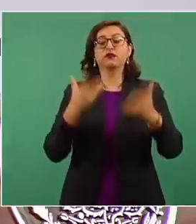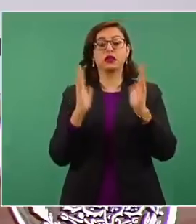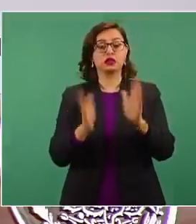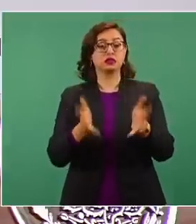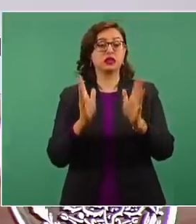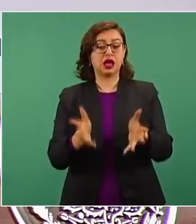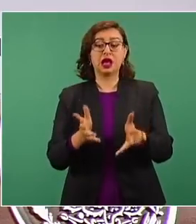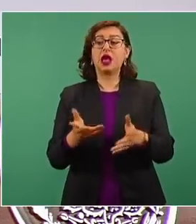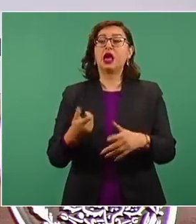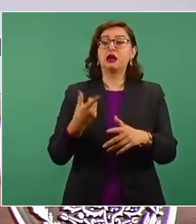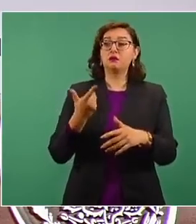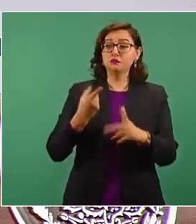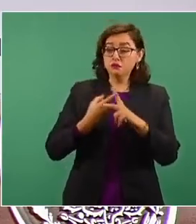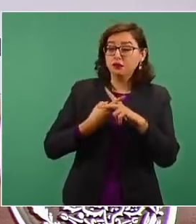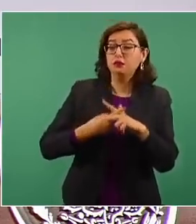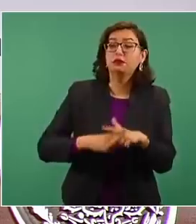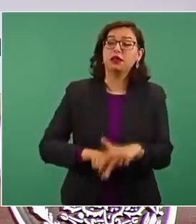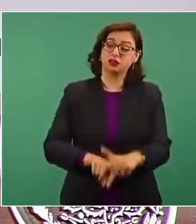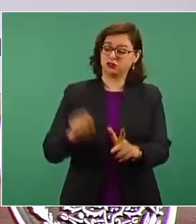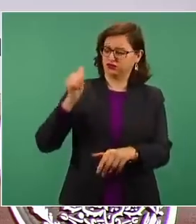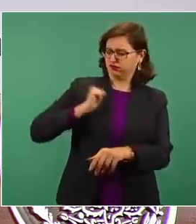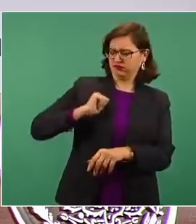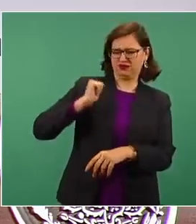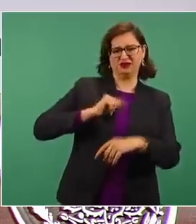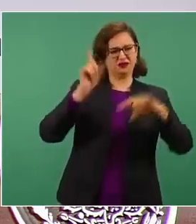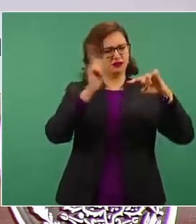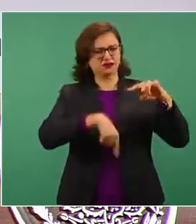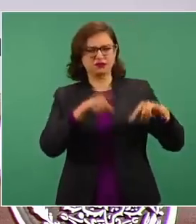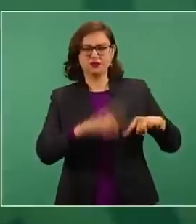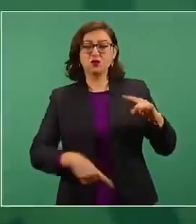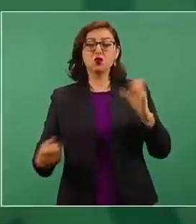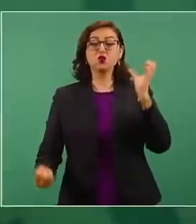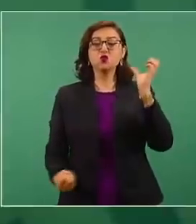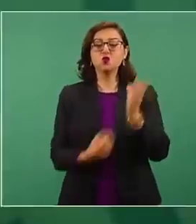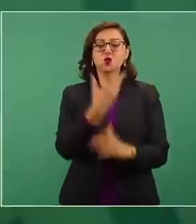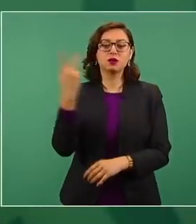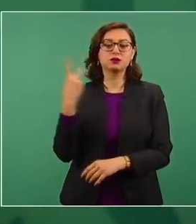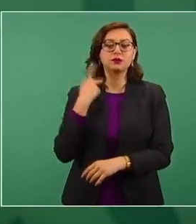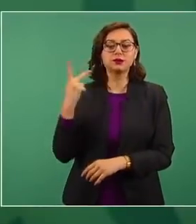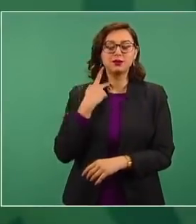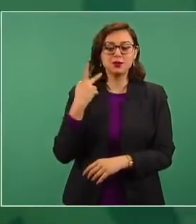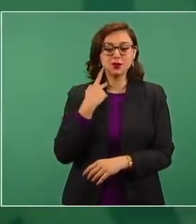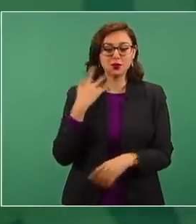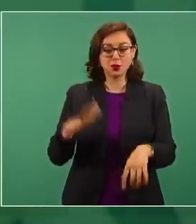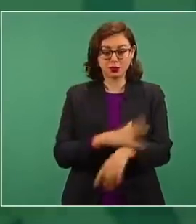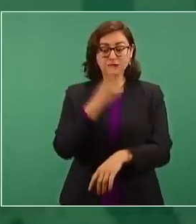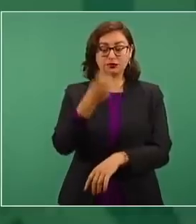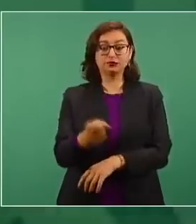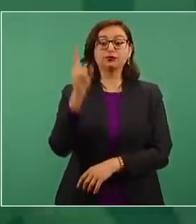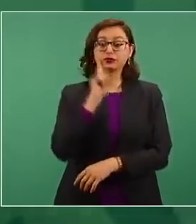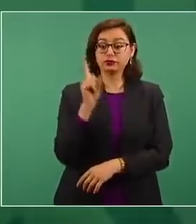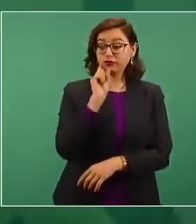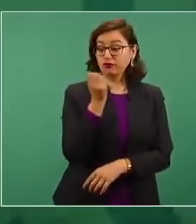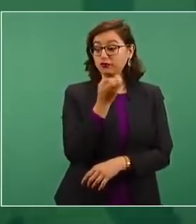y obsoletas estructuras y está cambiando los modos de hacer política y para eso la participación de las